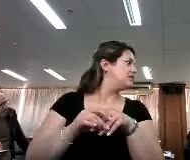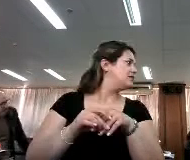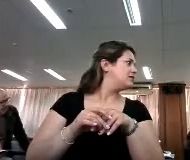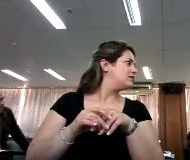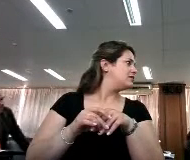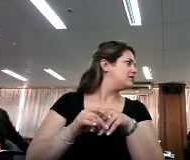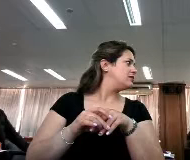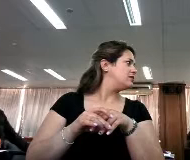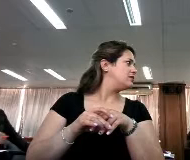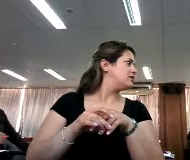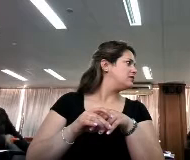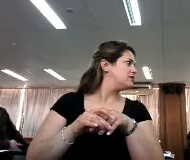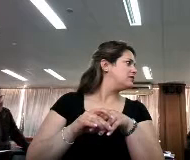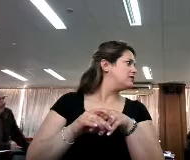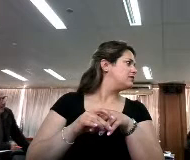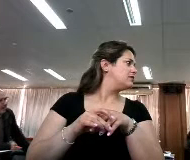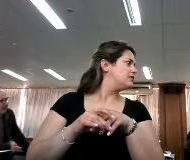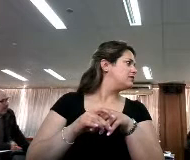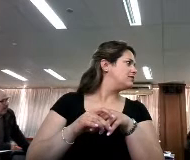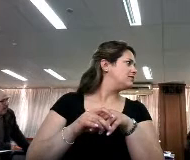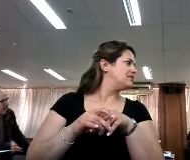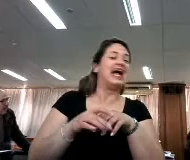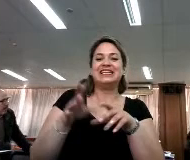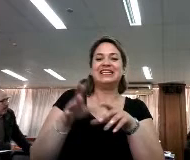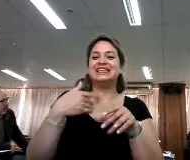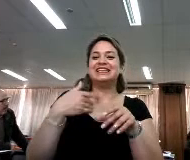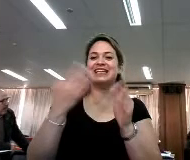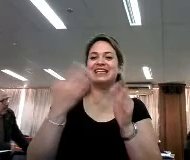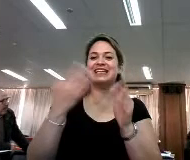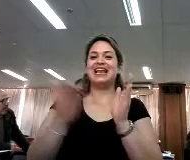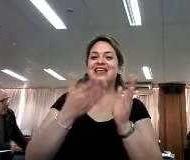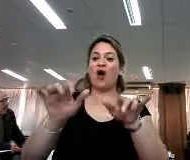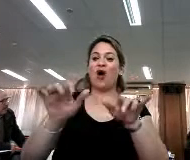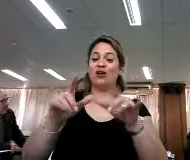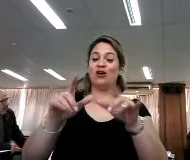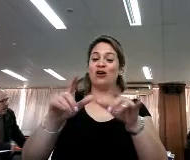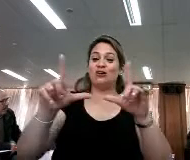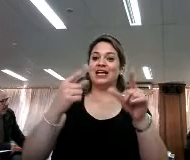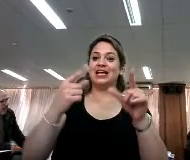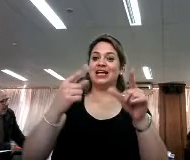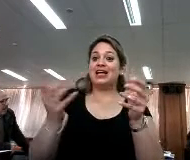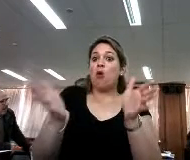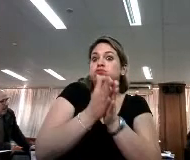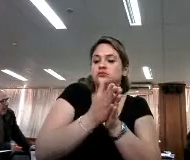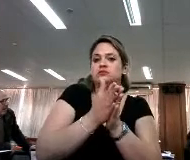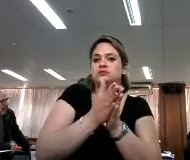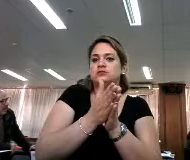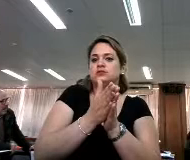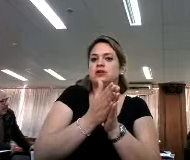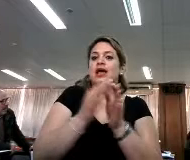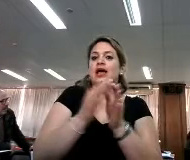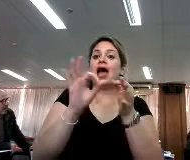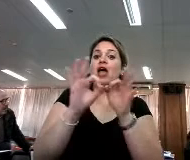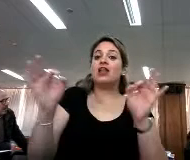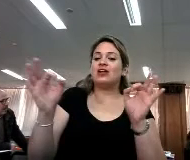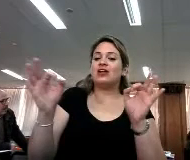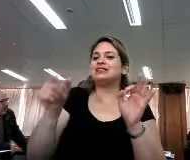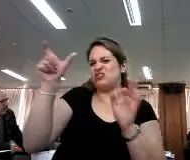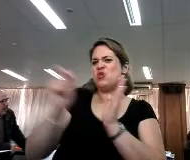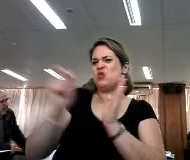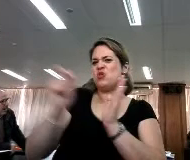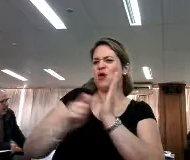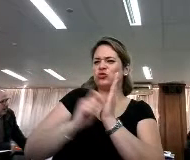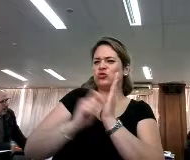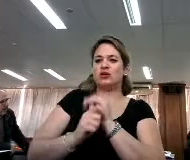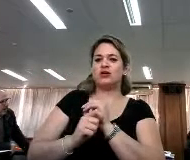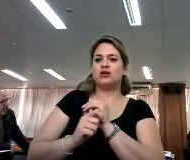un complemento, el libro digital es todo un complemento, hay una frase de Robert Danton que dice que